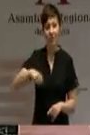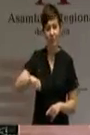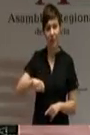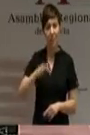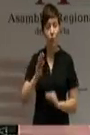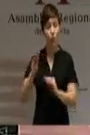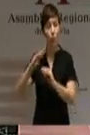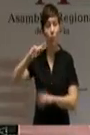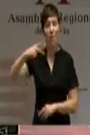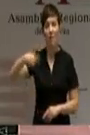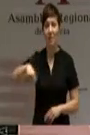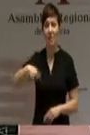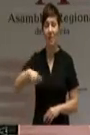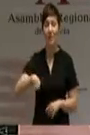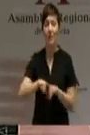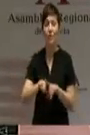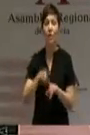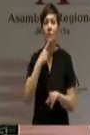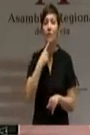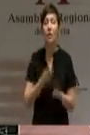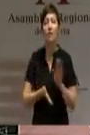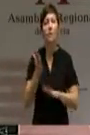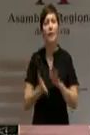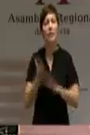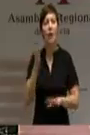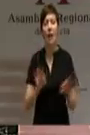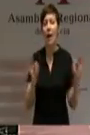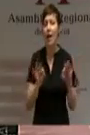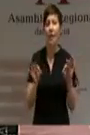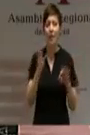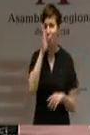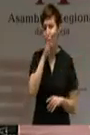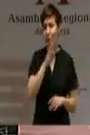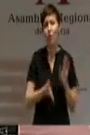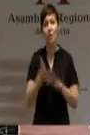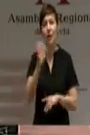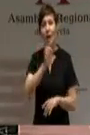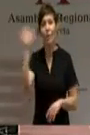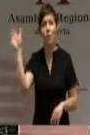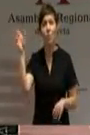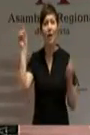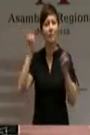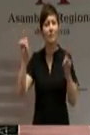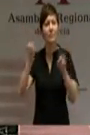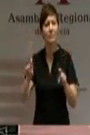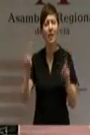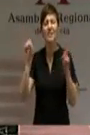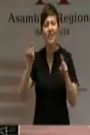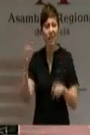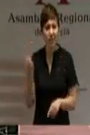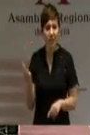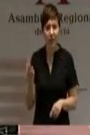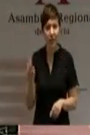decía que no había oído nunca decir que se iba a ir en un momento tan complicado, que se marcha a Europa a dar lecciones de no se sabe muy bien qué ni a quién